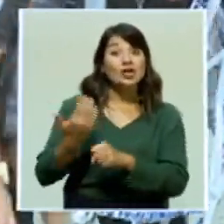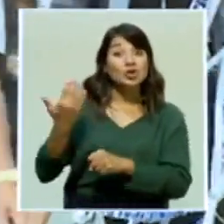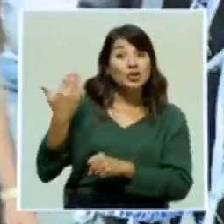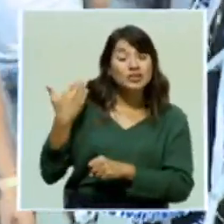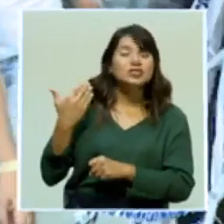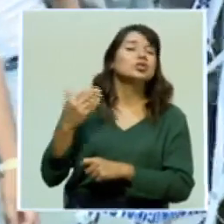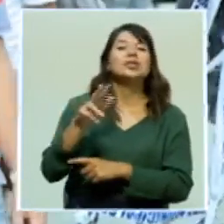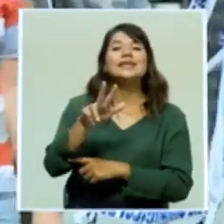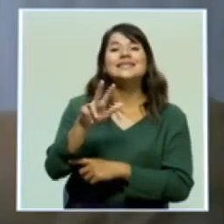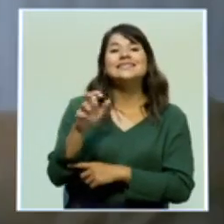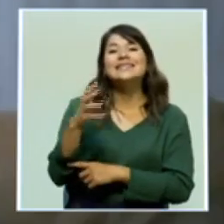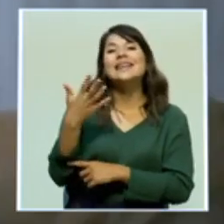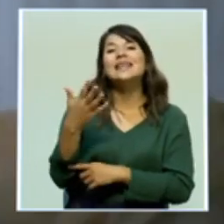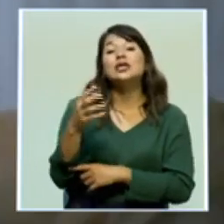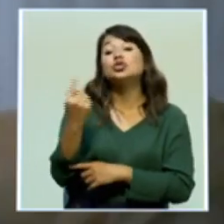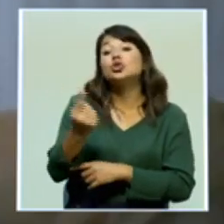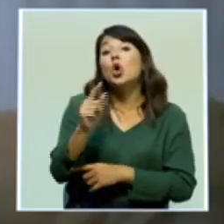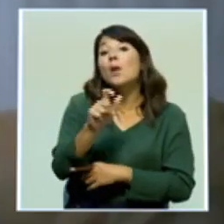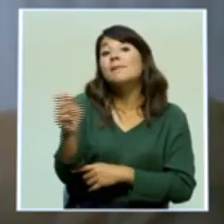denuncias.